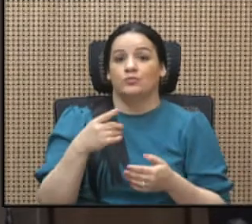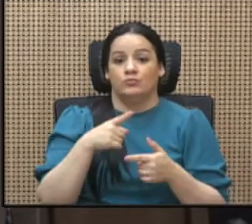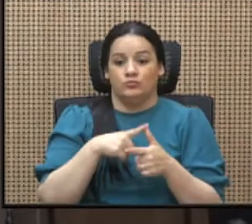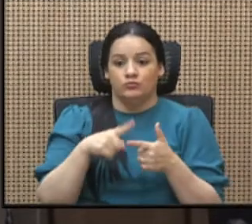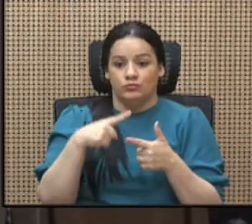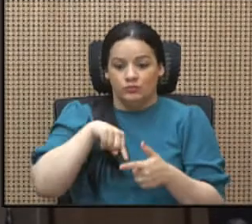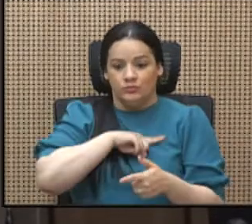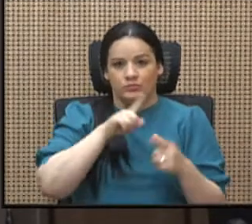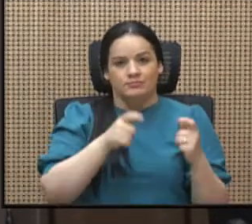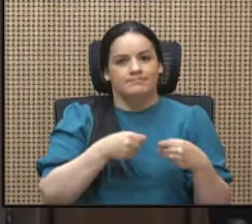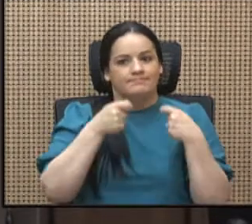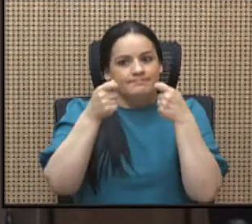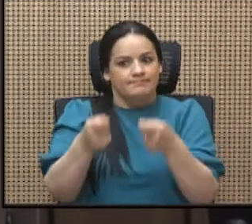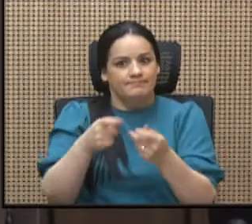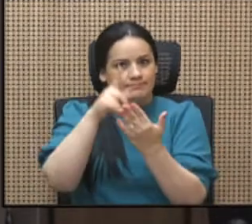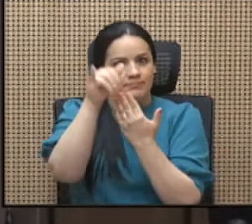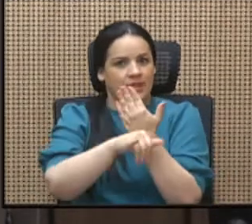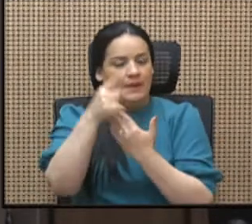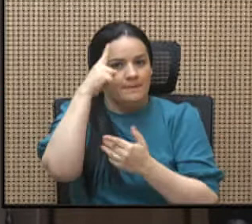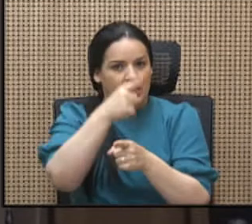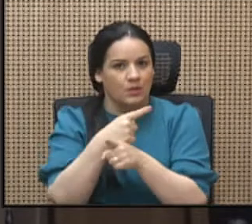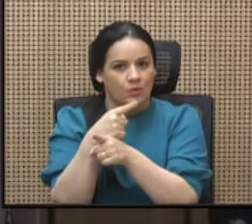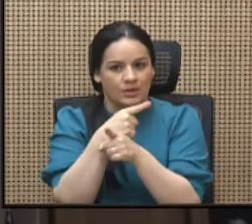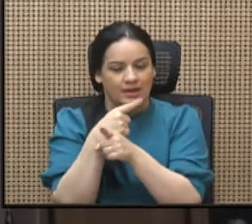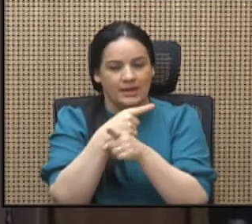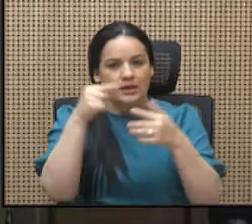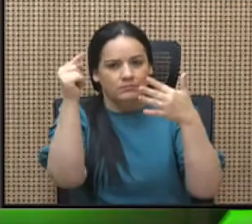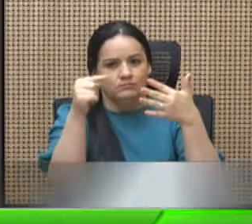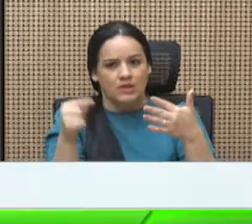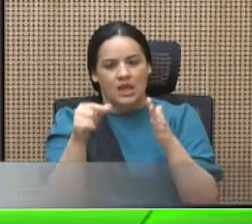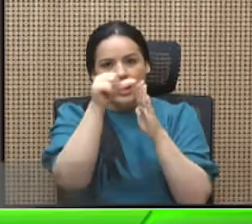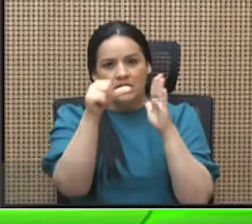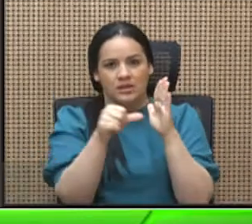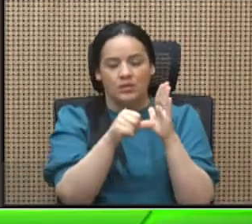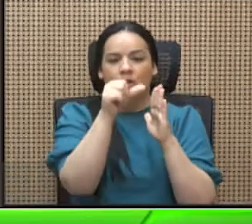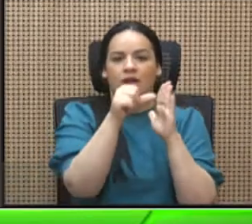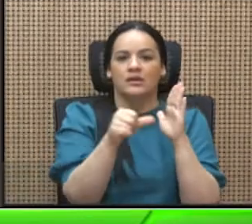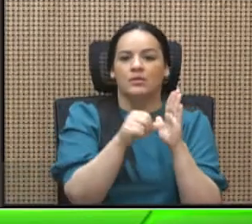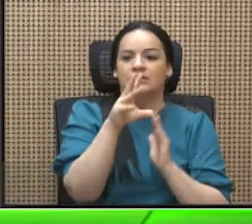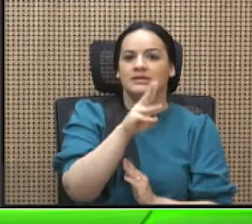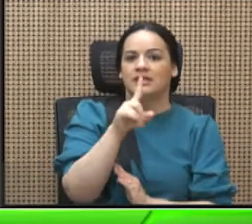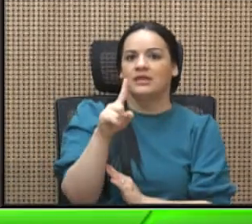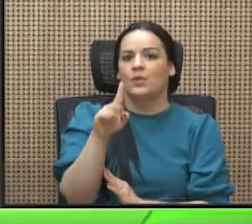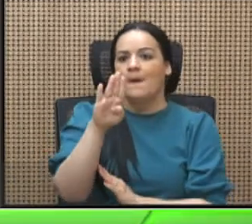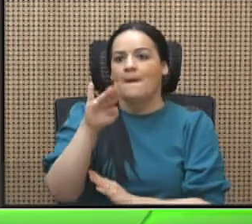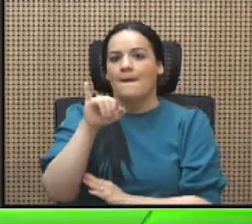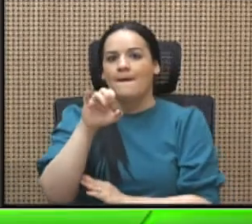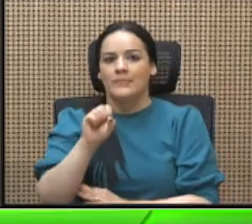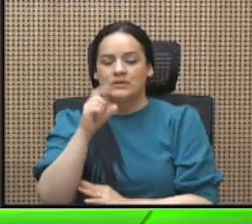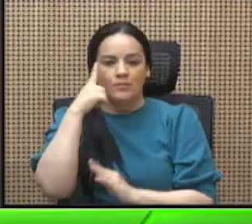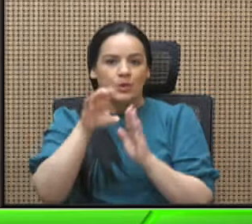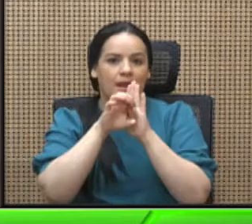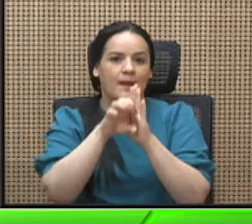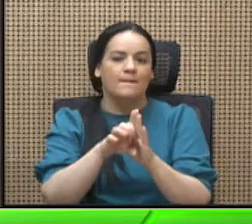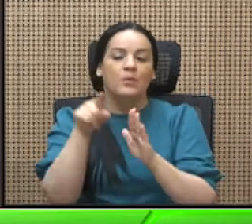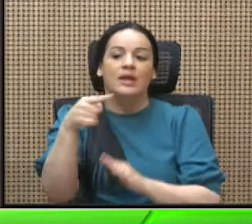proyecto para corregir una serie de artículos. El artículo 61 bis, por ejemplo, donde se señala